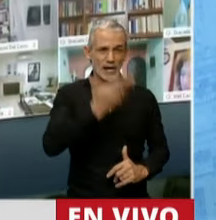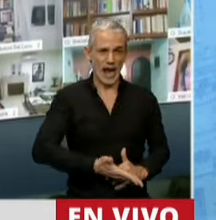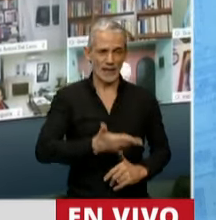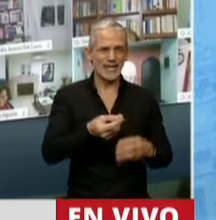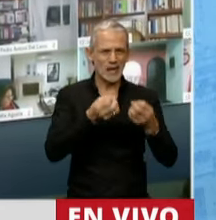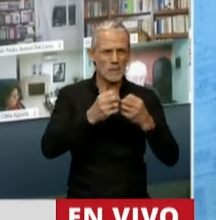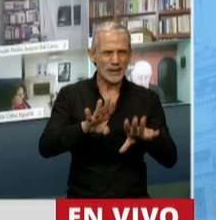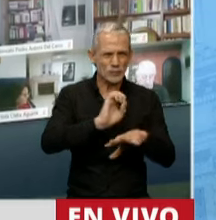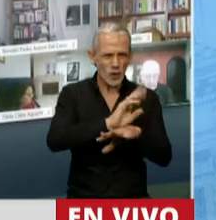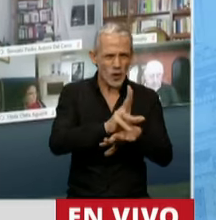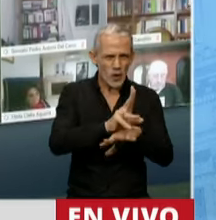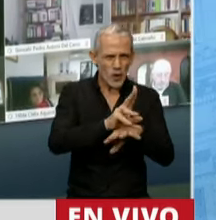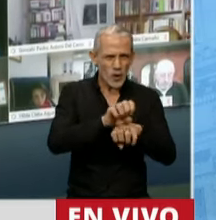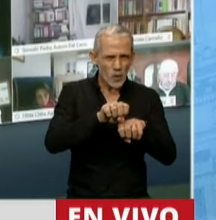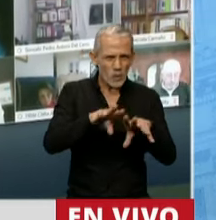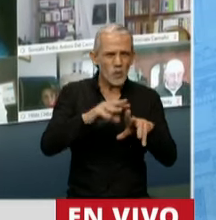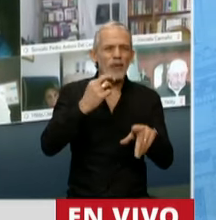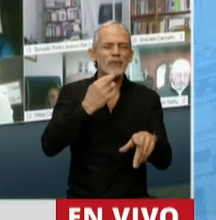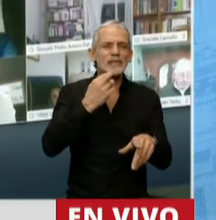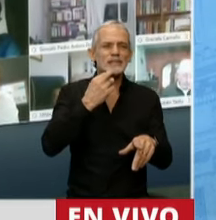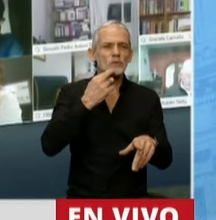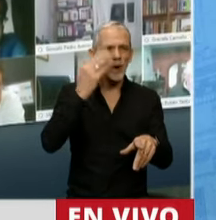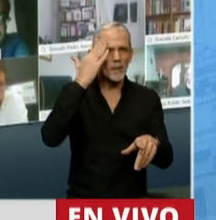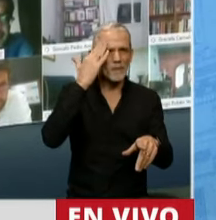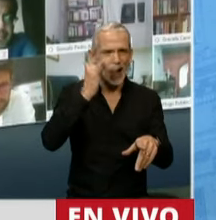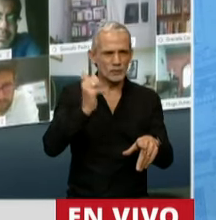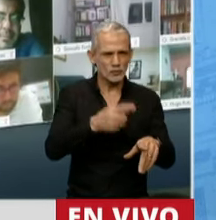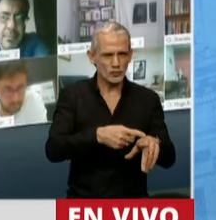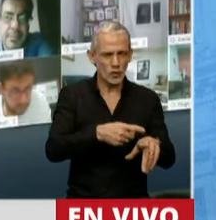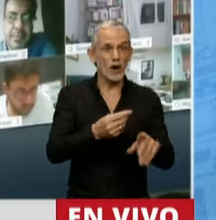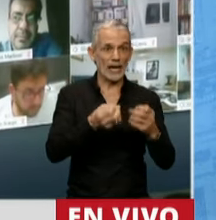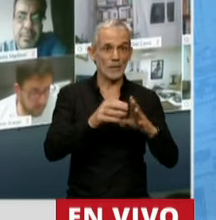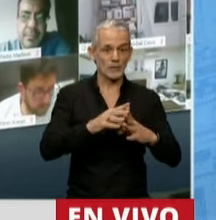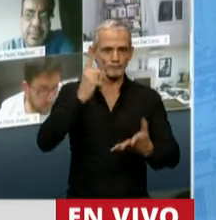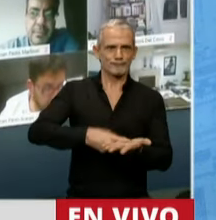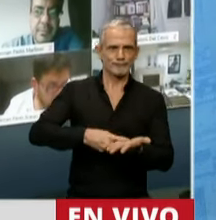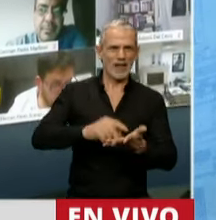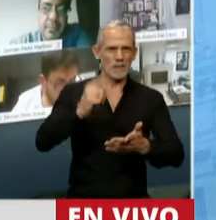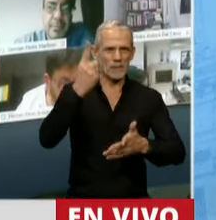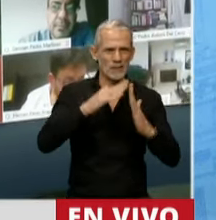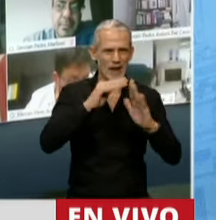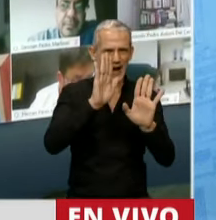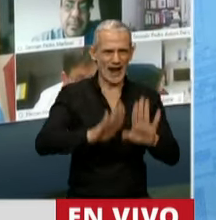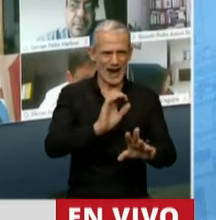comenzó la pandemia, el 19 de marzo, que se decreta la primer cuarentena,